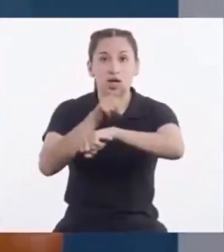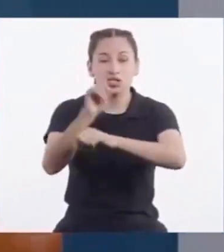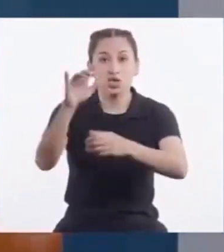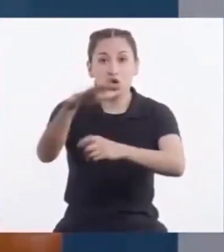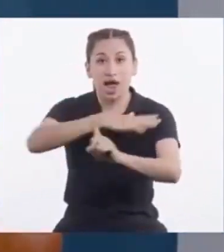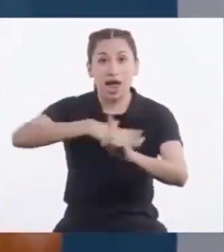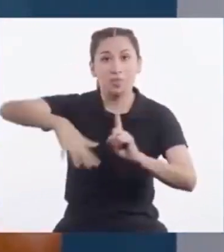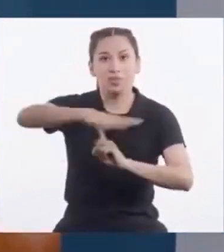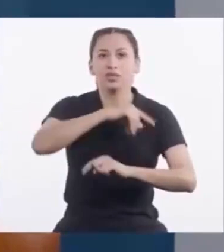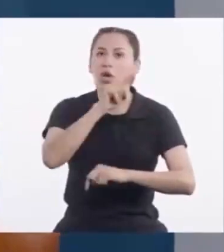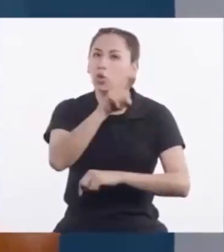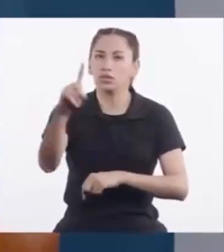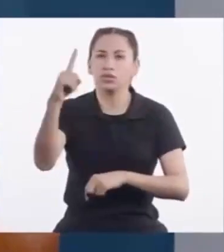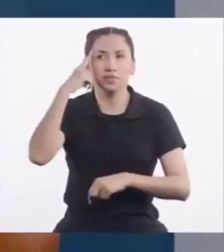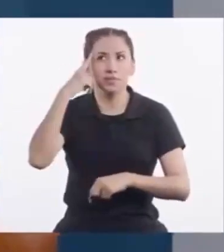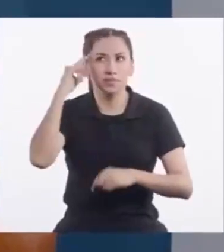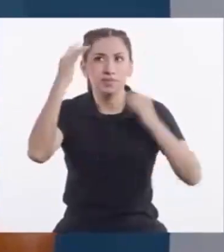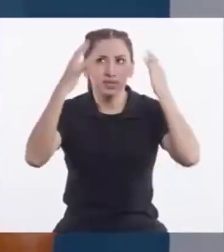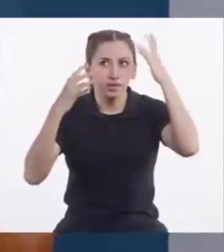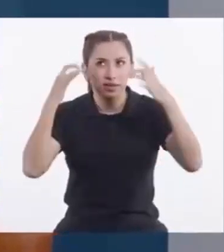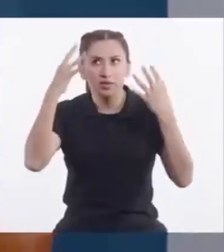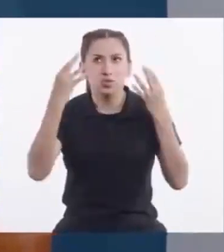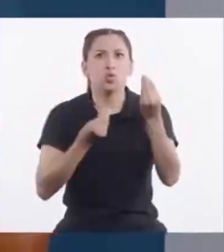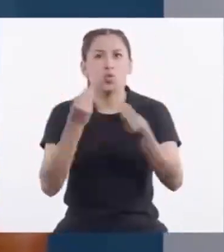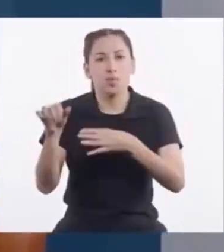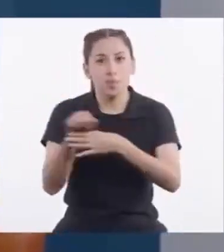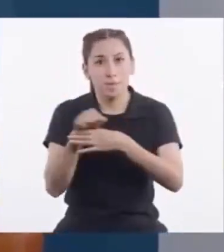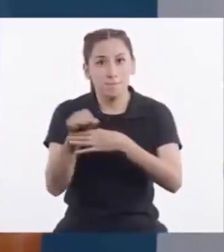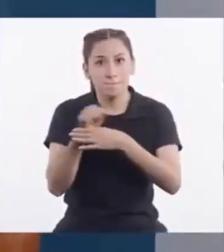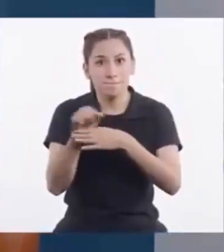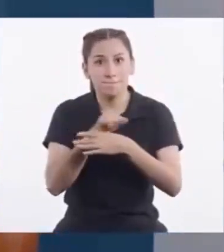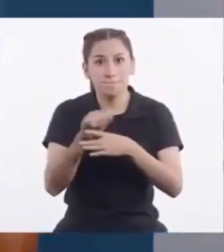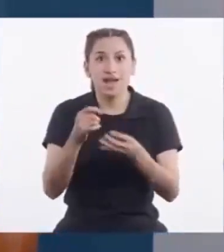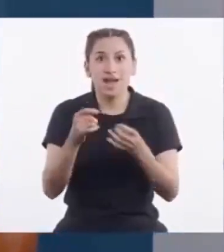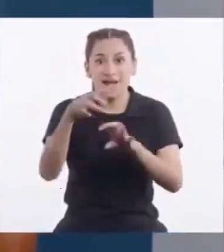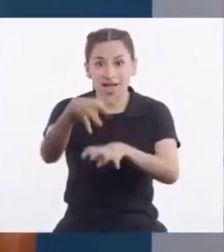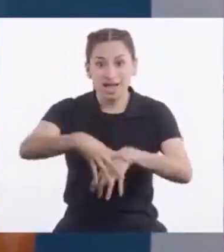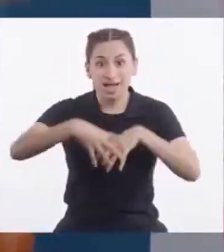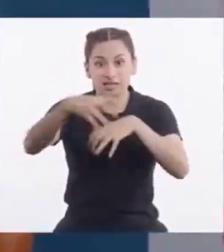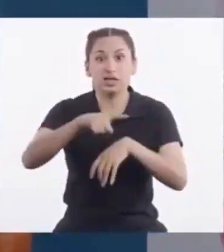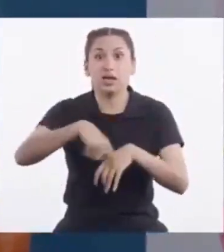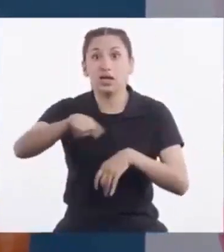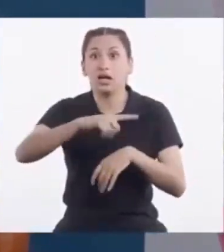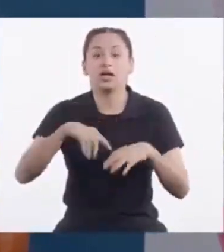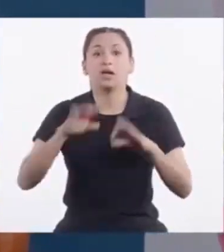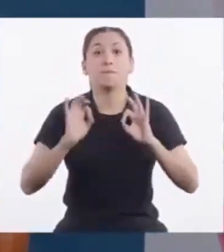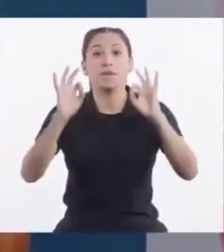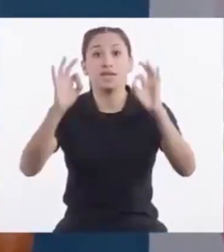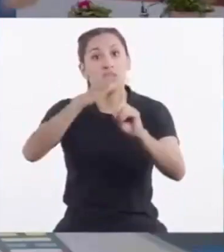Reflexionemos Sobre cómo Nuestras prácticas Tienen impacto En nuestro ambiente